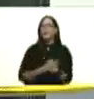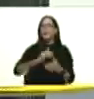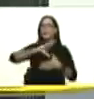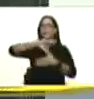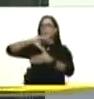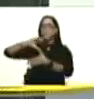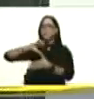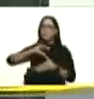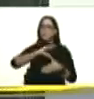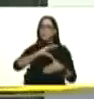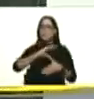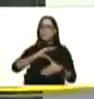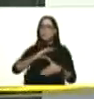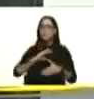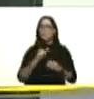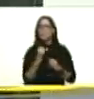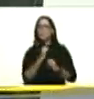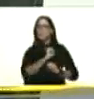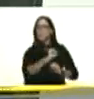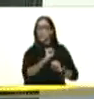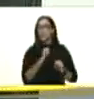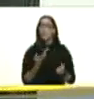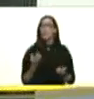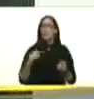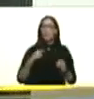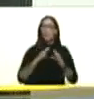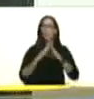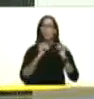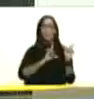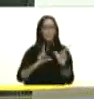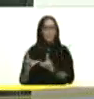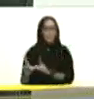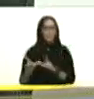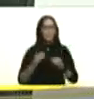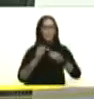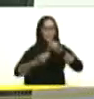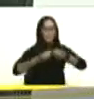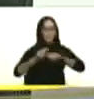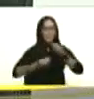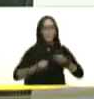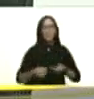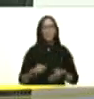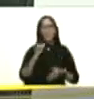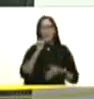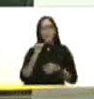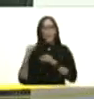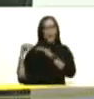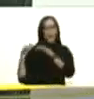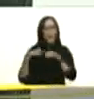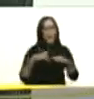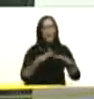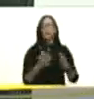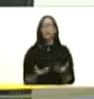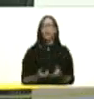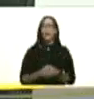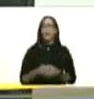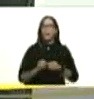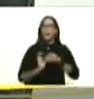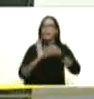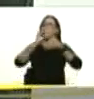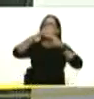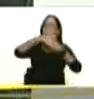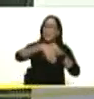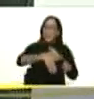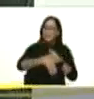en perfecto mantenimiento para el agua el embalse la mariposa los